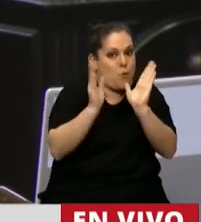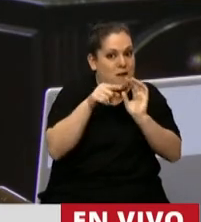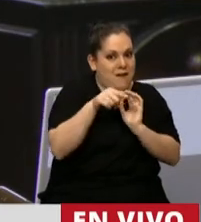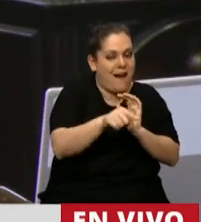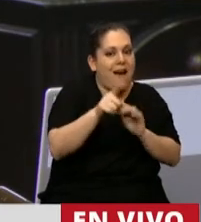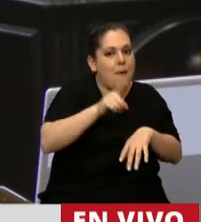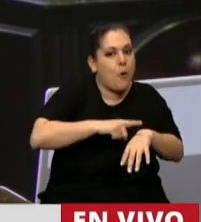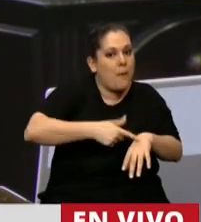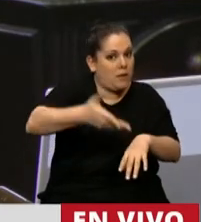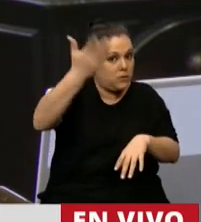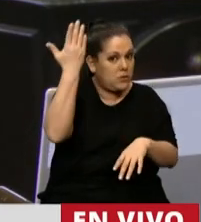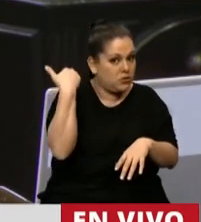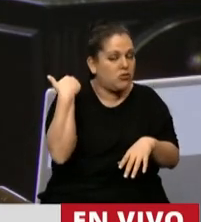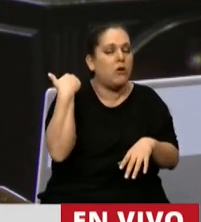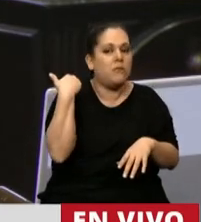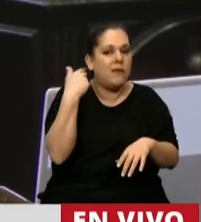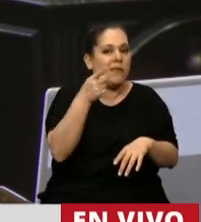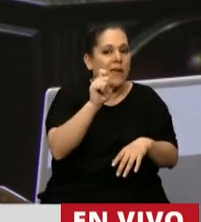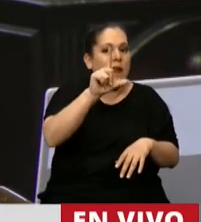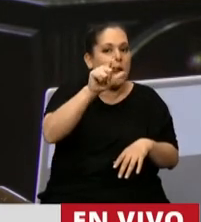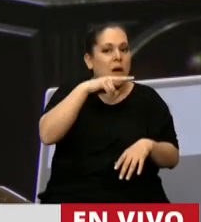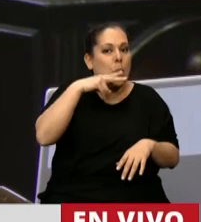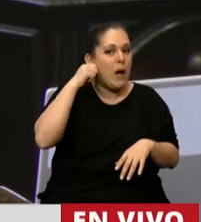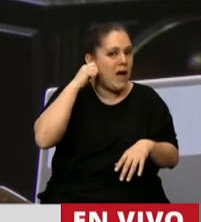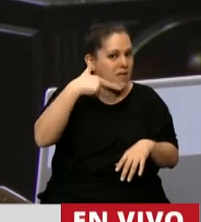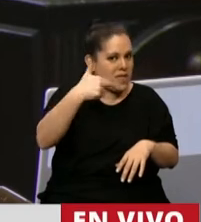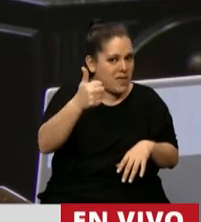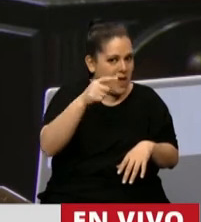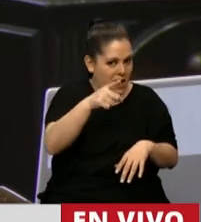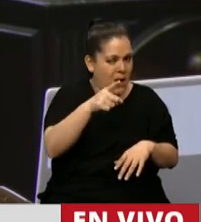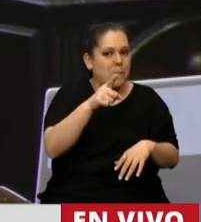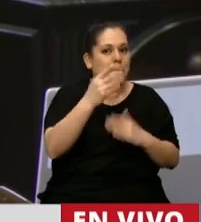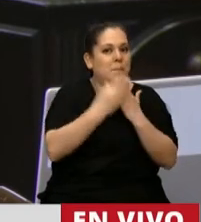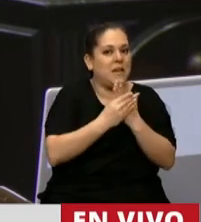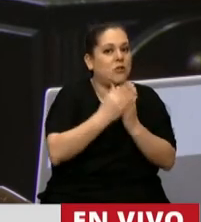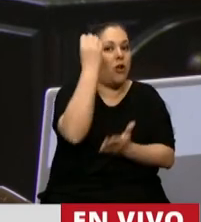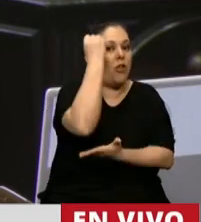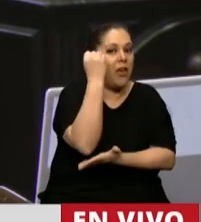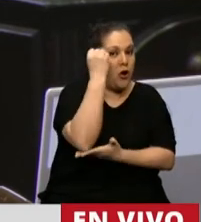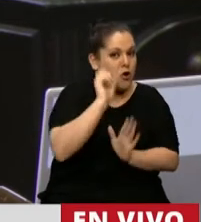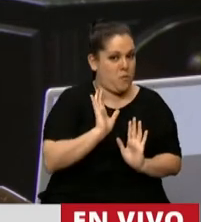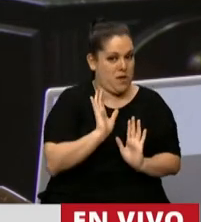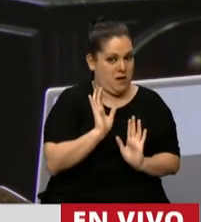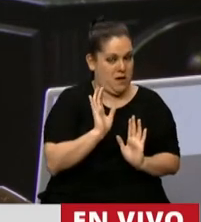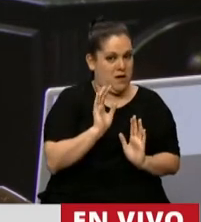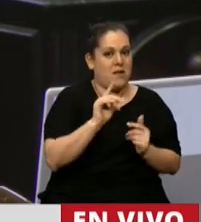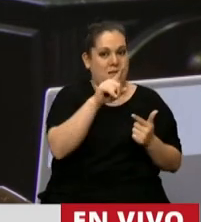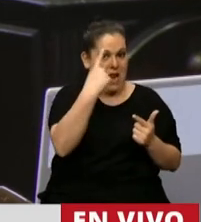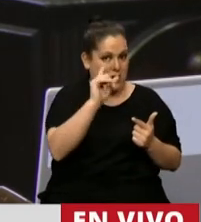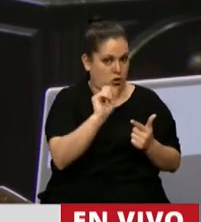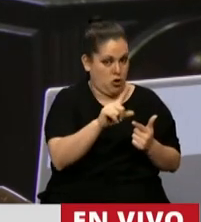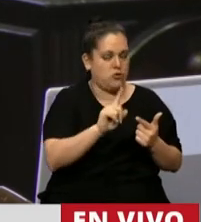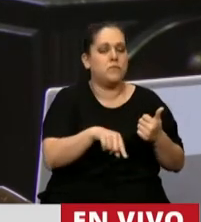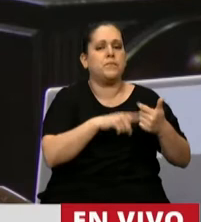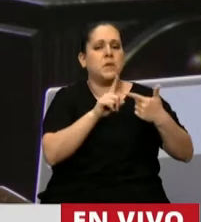siendo en ese entonces Roberto Labaña Ministro de Economía y Producción de la Nación, y el sector privado en